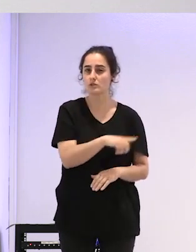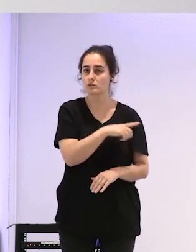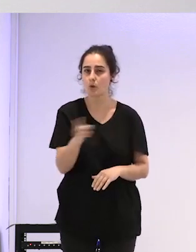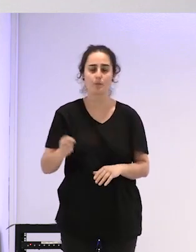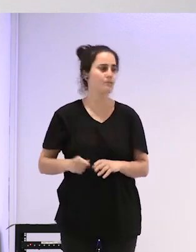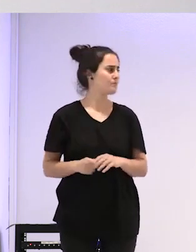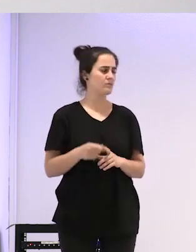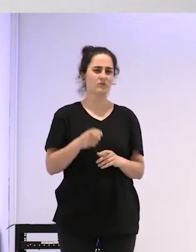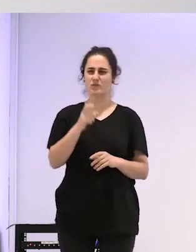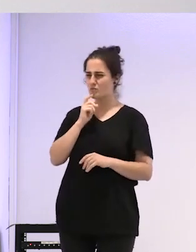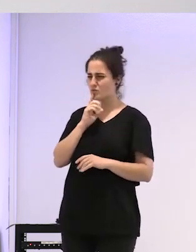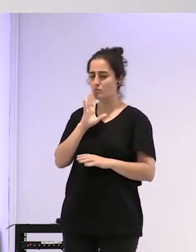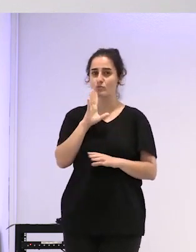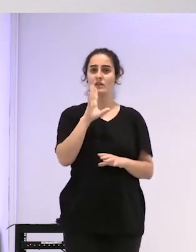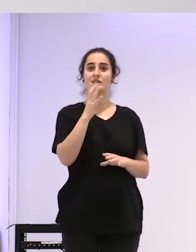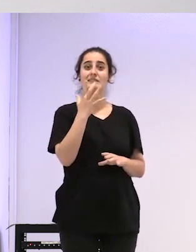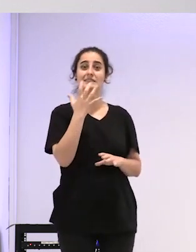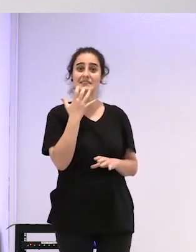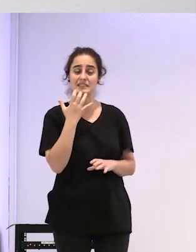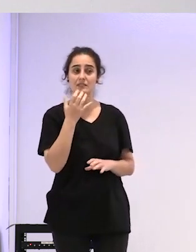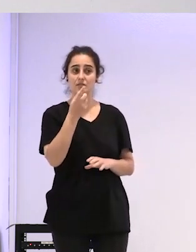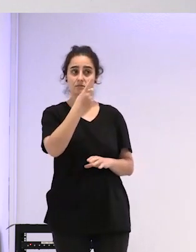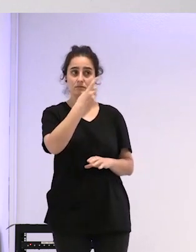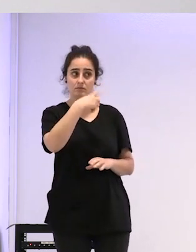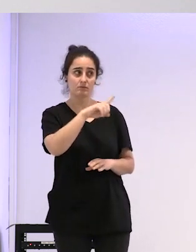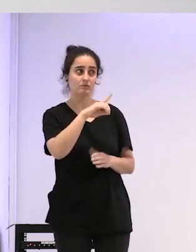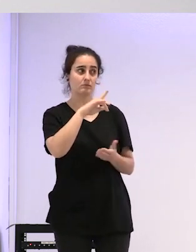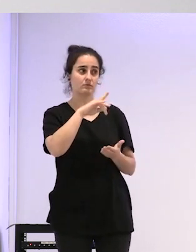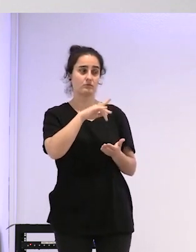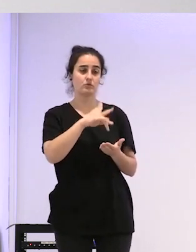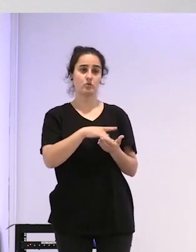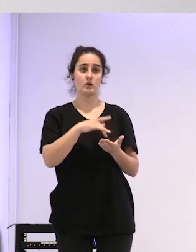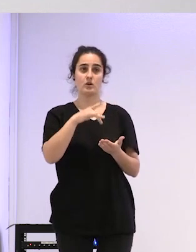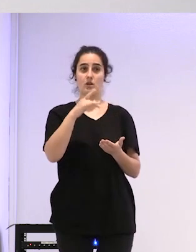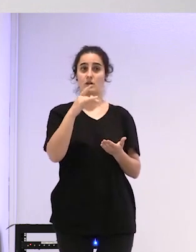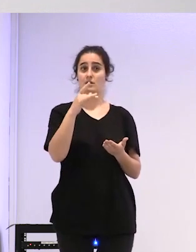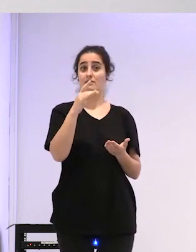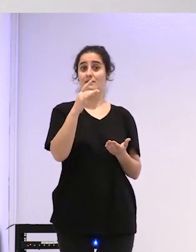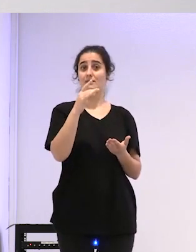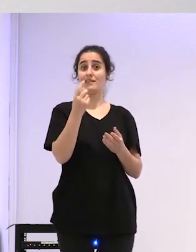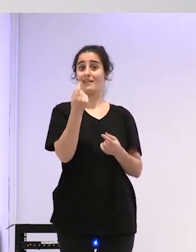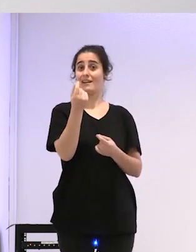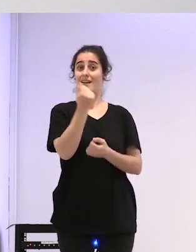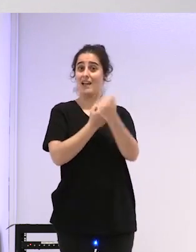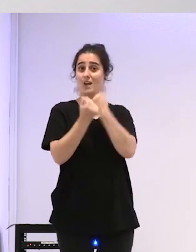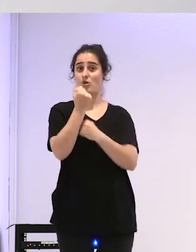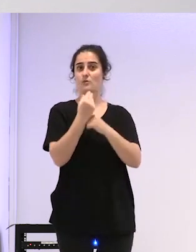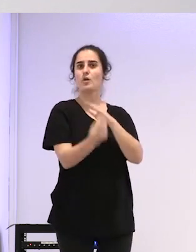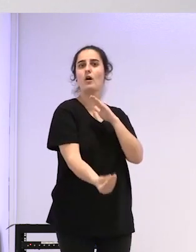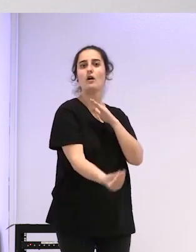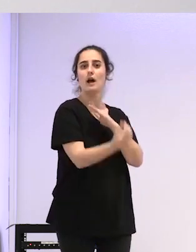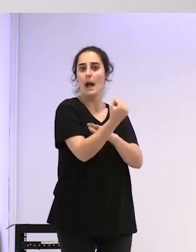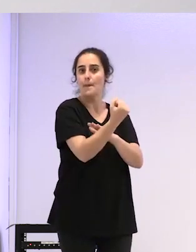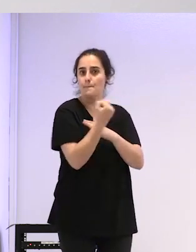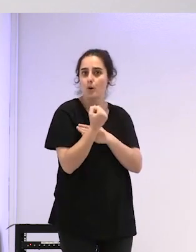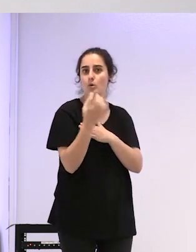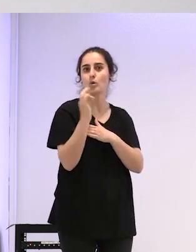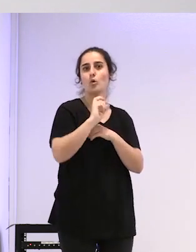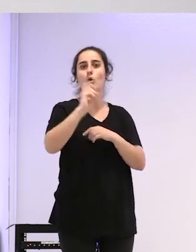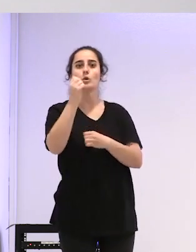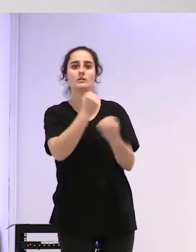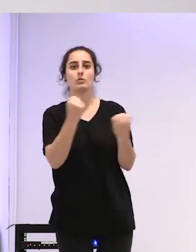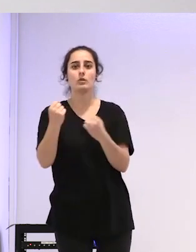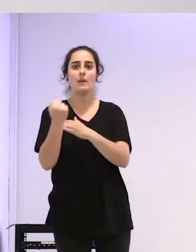¿cómo? si o sea si habéis recibido o si tránsito ha recibido apoyo económico o de otro tipo por parte de las